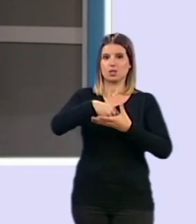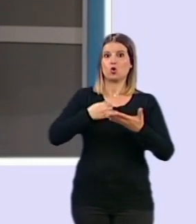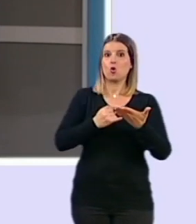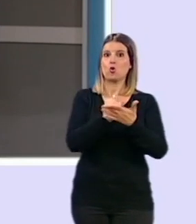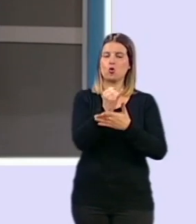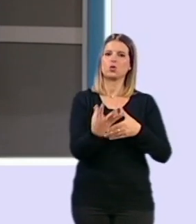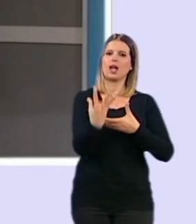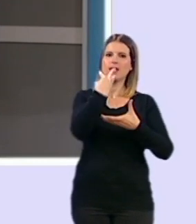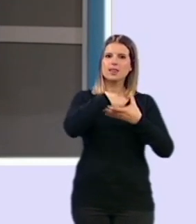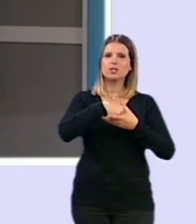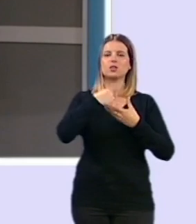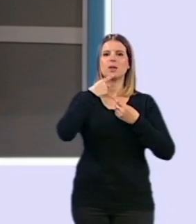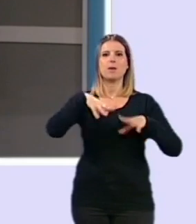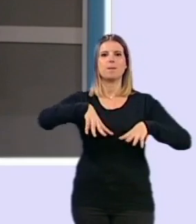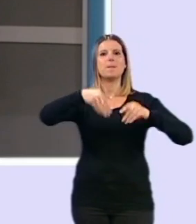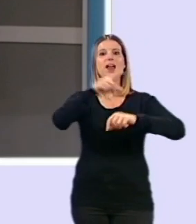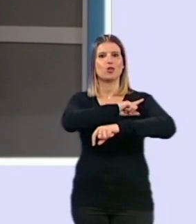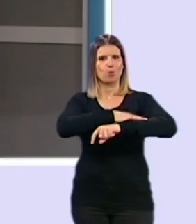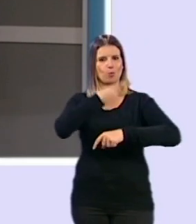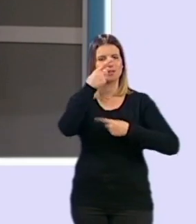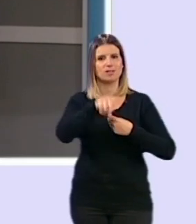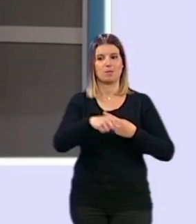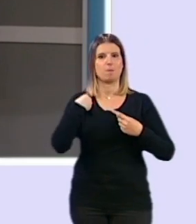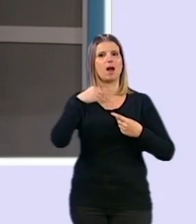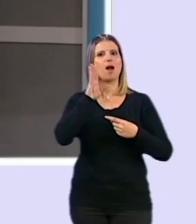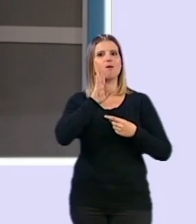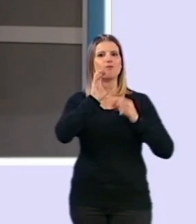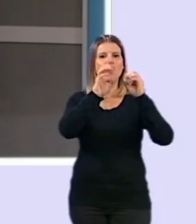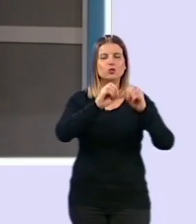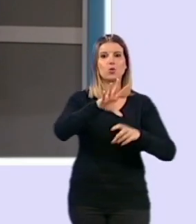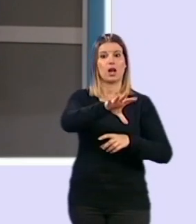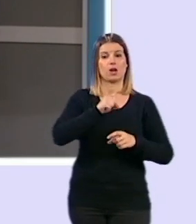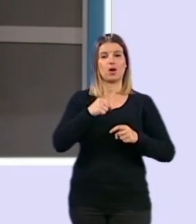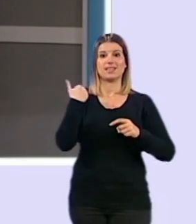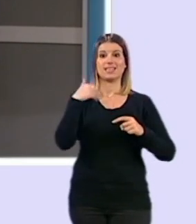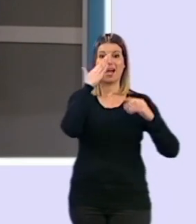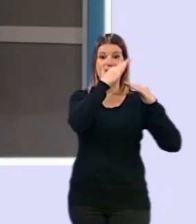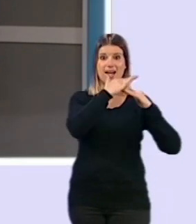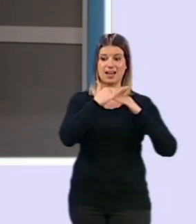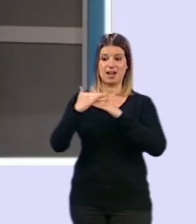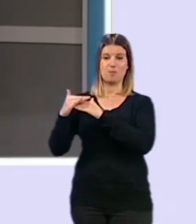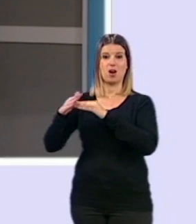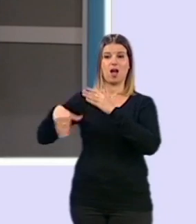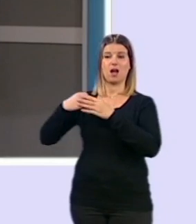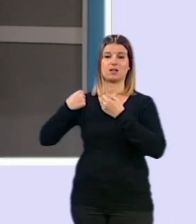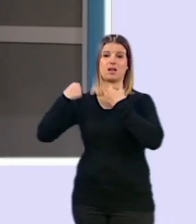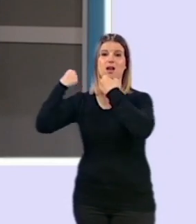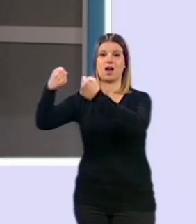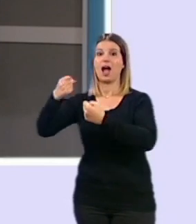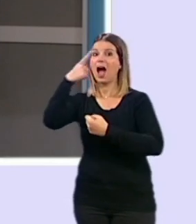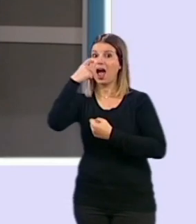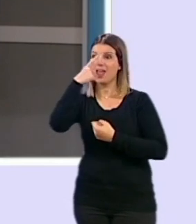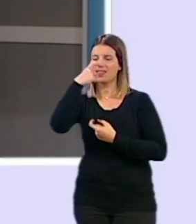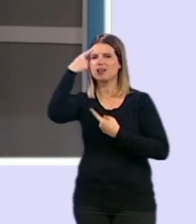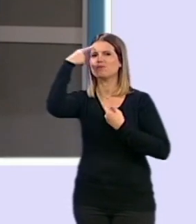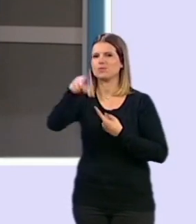sanitaria lo que es el Palacio de Deportes. Y una vez que estos camiones llegan a la planta de Allendín, pues saben perfectamente el